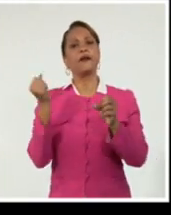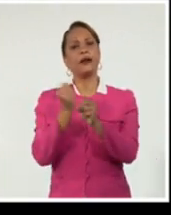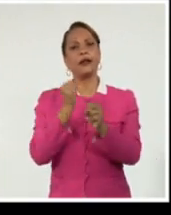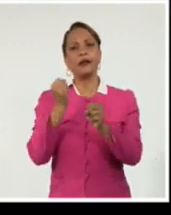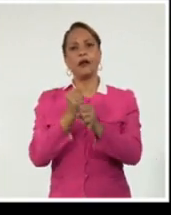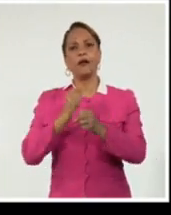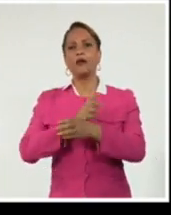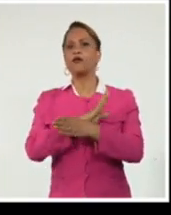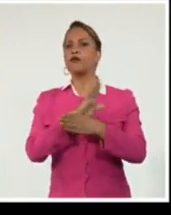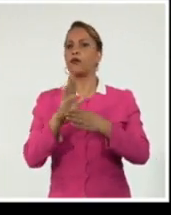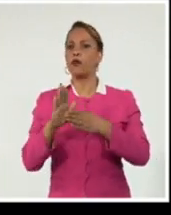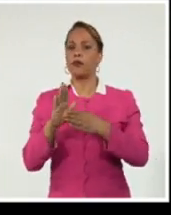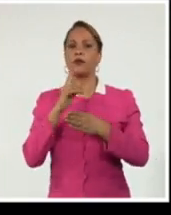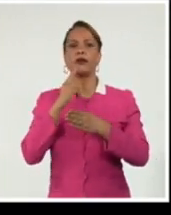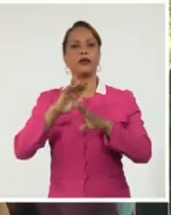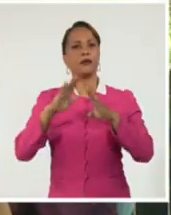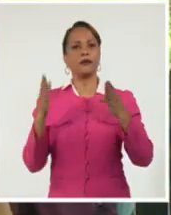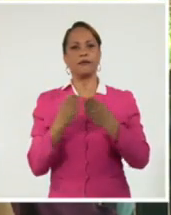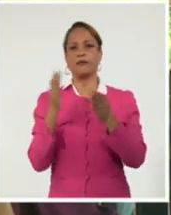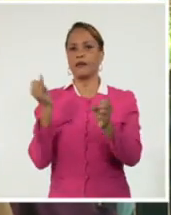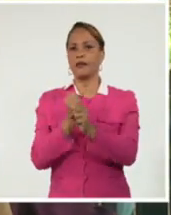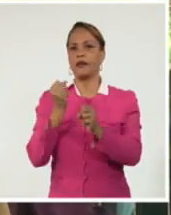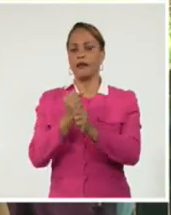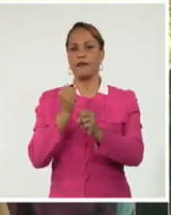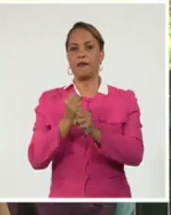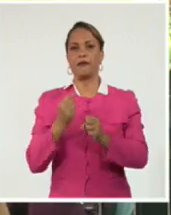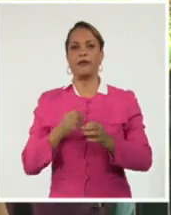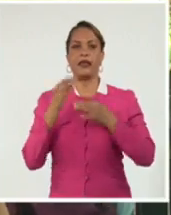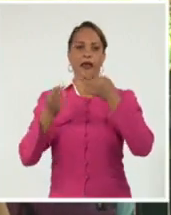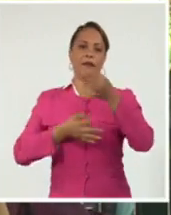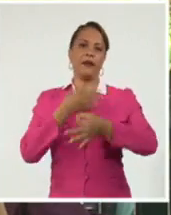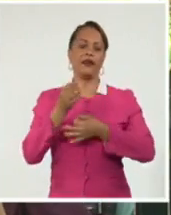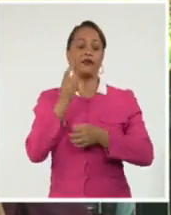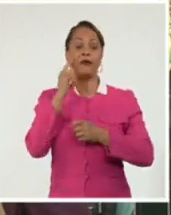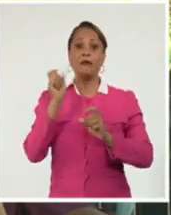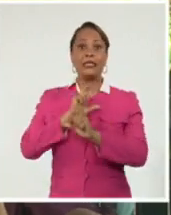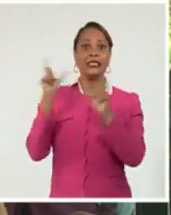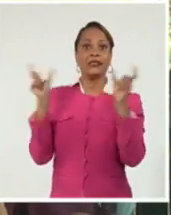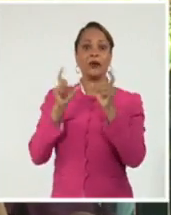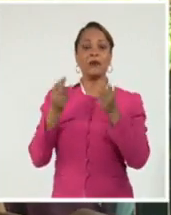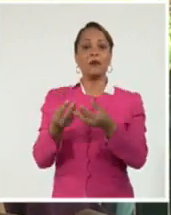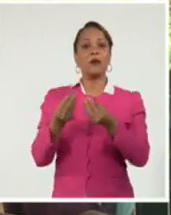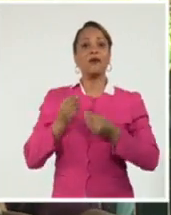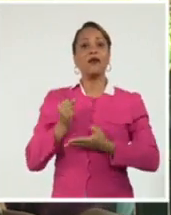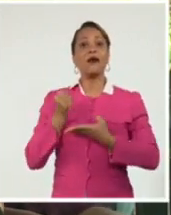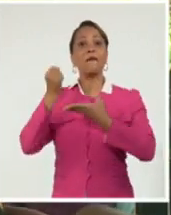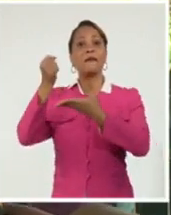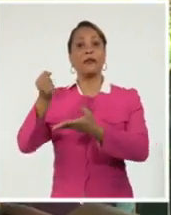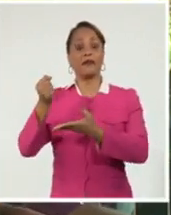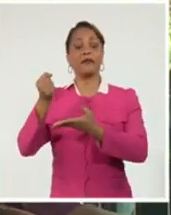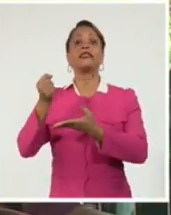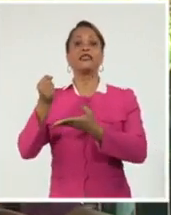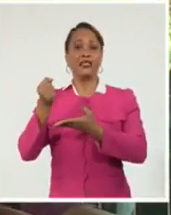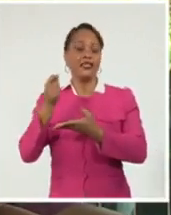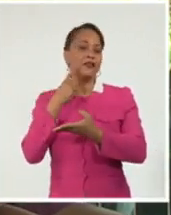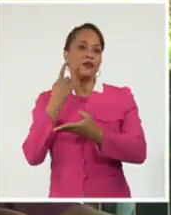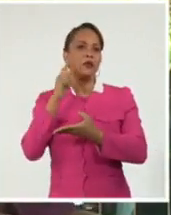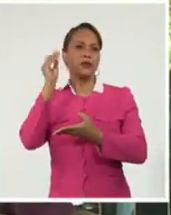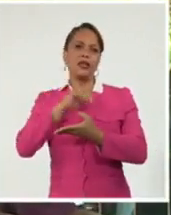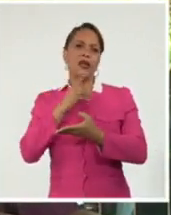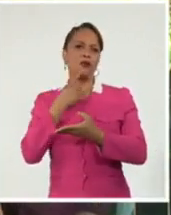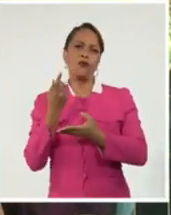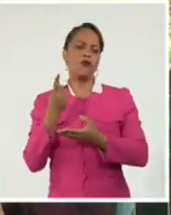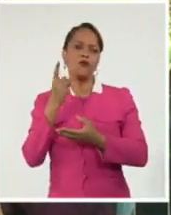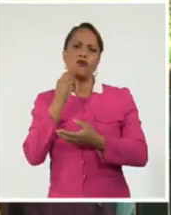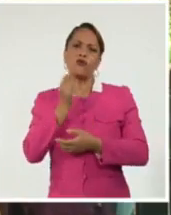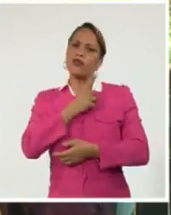dejada en el panorama teatral de nuestro país. La verdad que me quedé sorprendidísima. Yo estoy convencida que uno no hace nada para que se lo